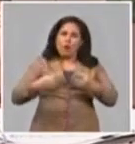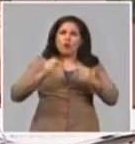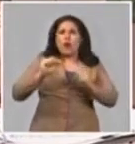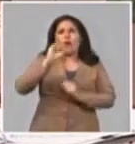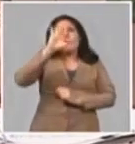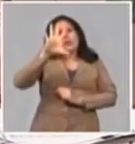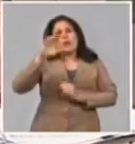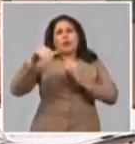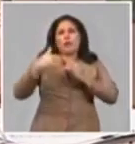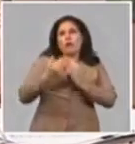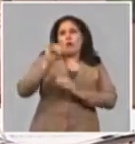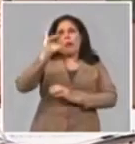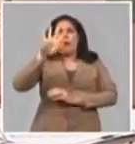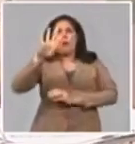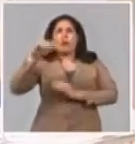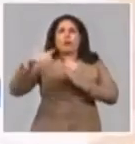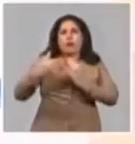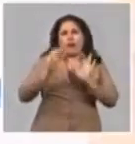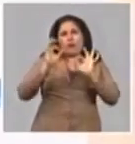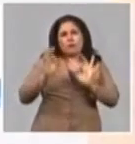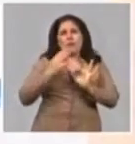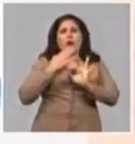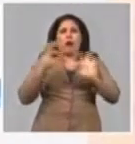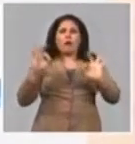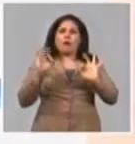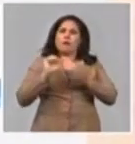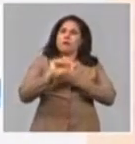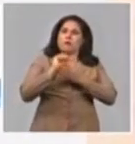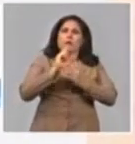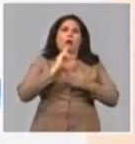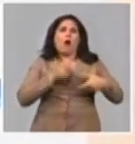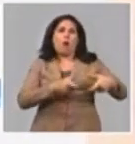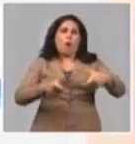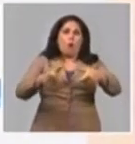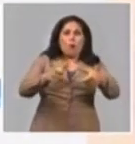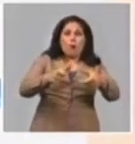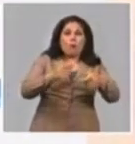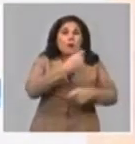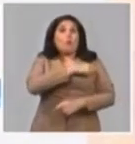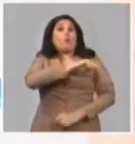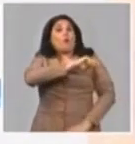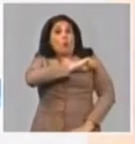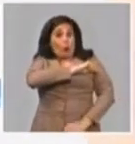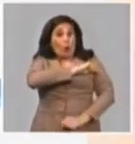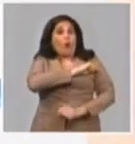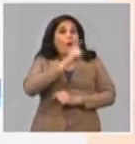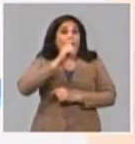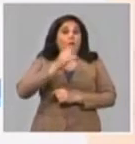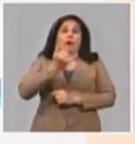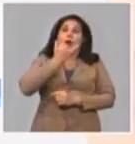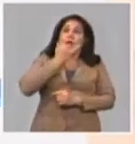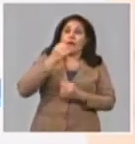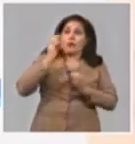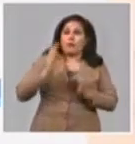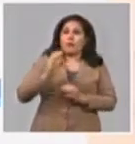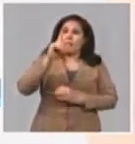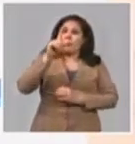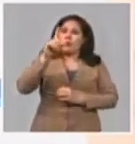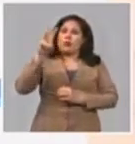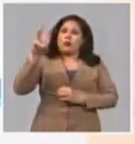porque eso es lo que demuestra la calidad del servicio. La población afectada son